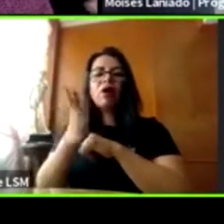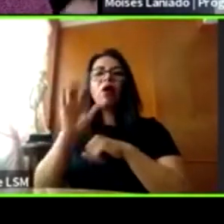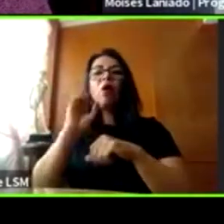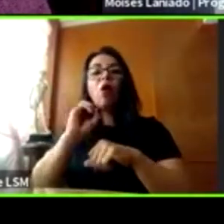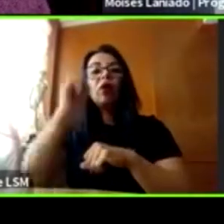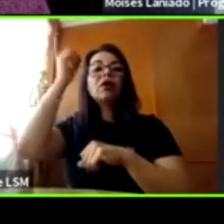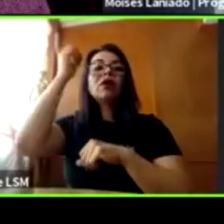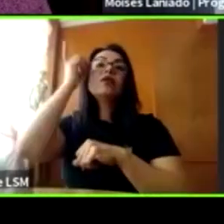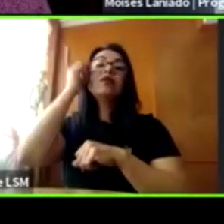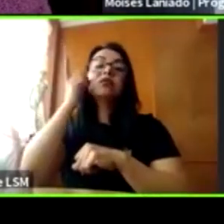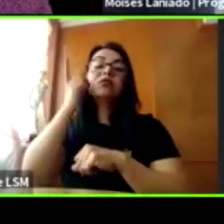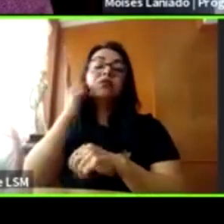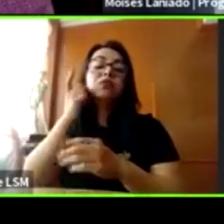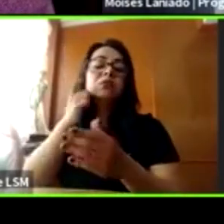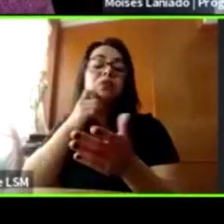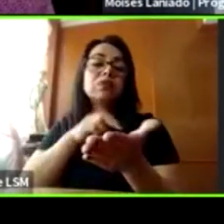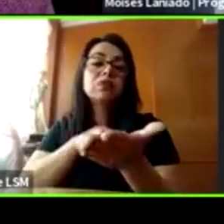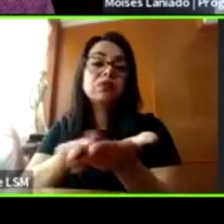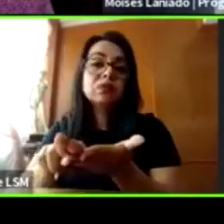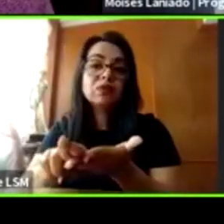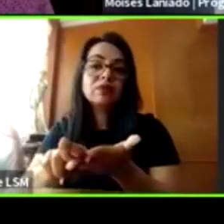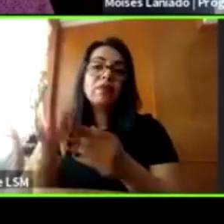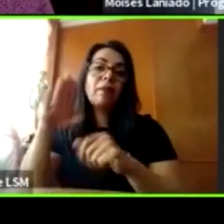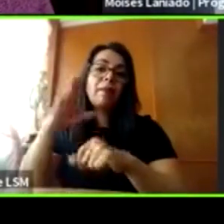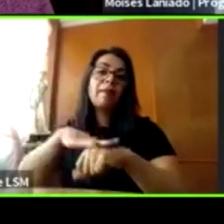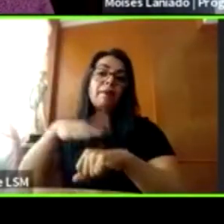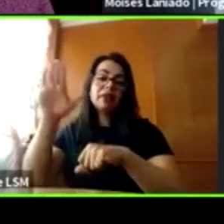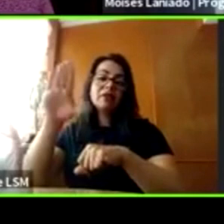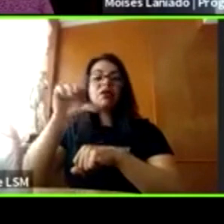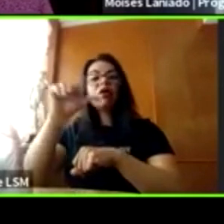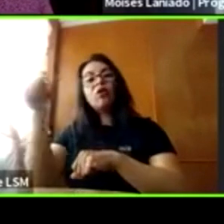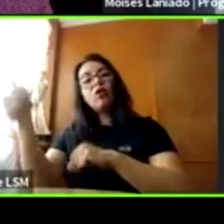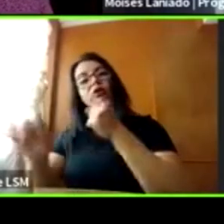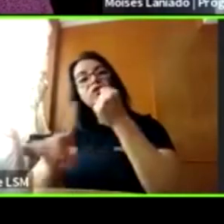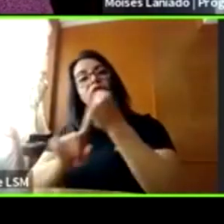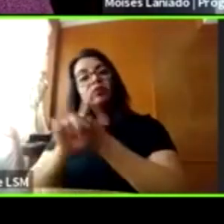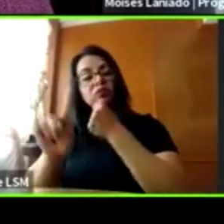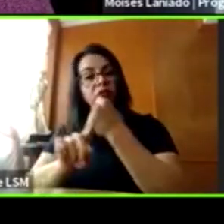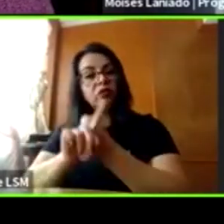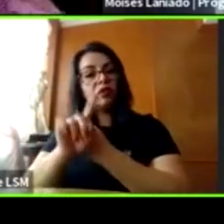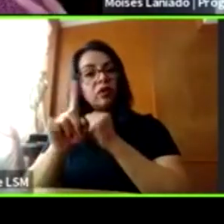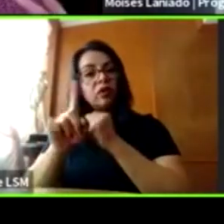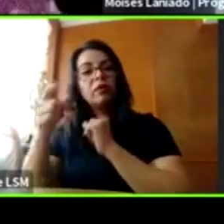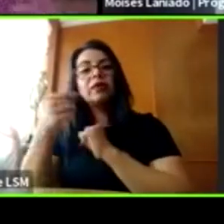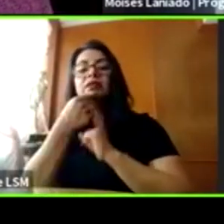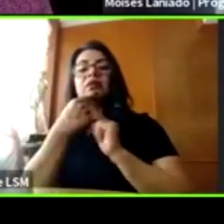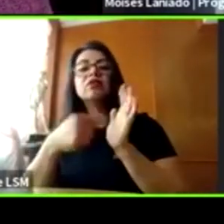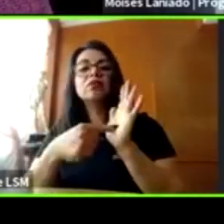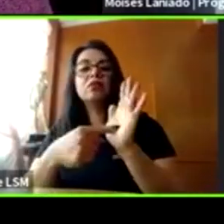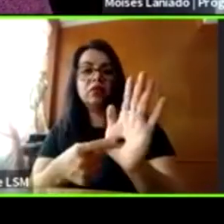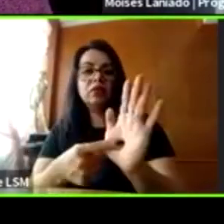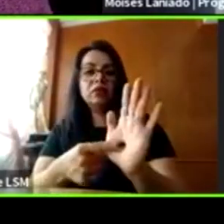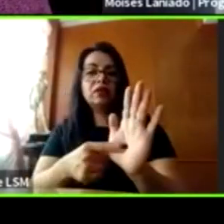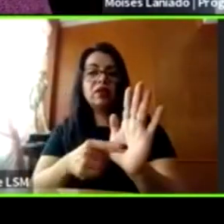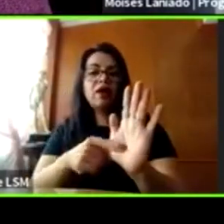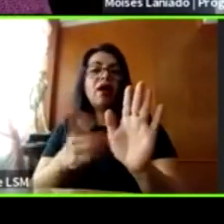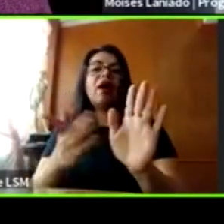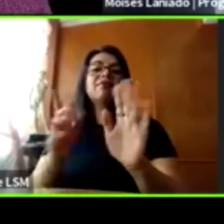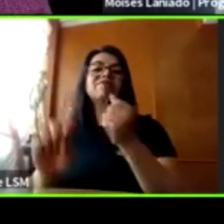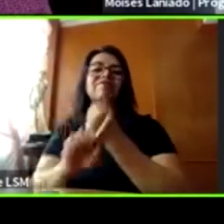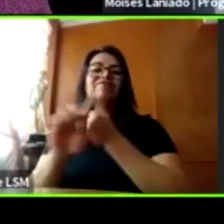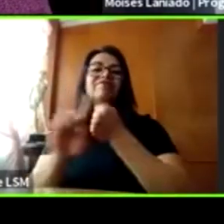lo que antes se acostumbraba. Otros trastornos que los niños pueden presentar son trastornos en el estado emocional, ¿no?